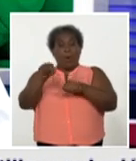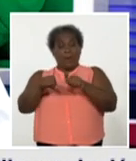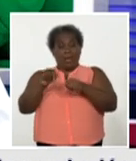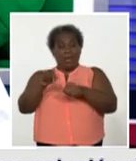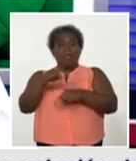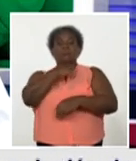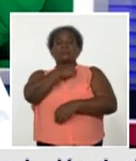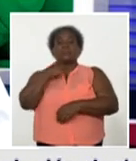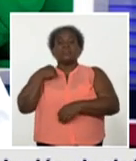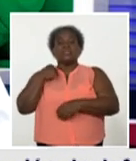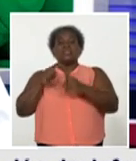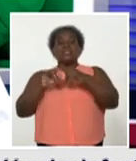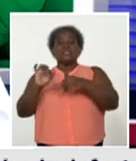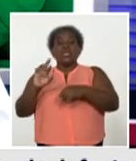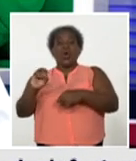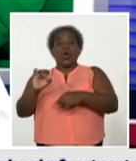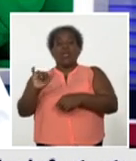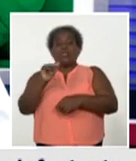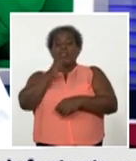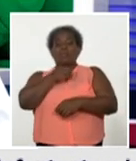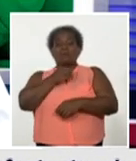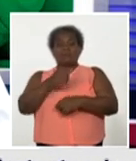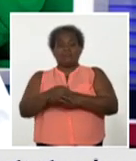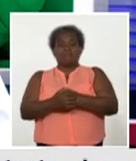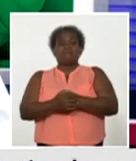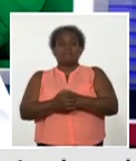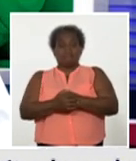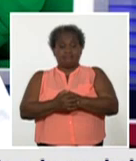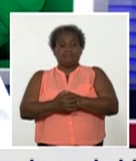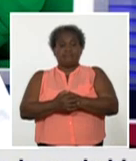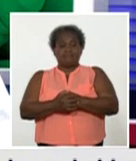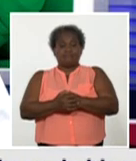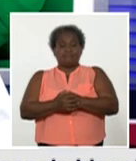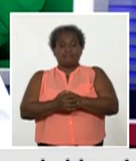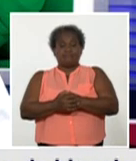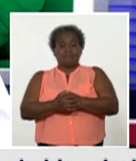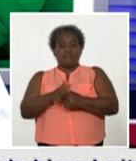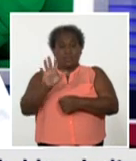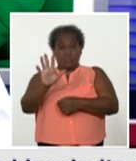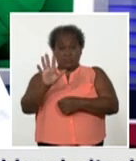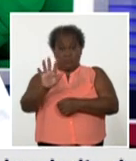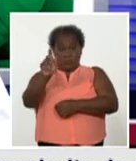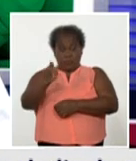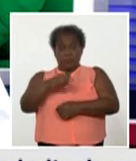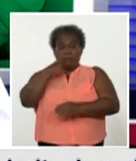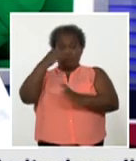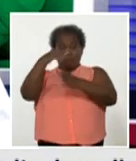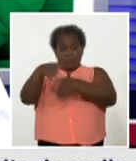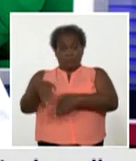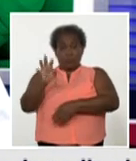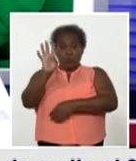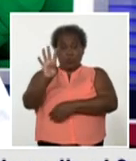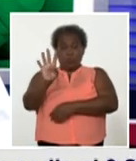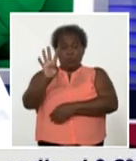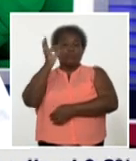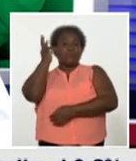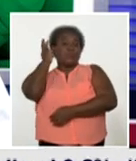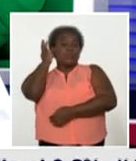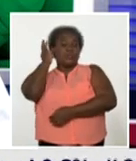ya previamente. Como ustedes ven, de los 5 pacientes fallecidos, 4 son mujeres,